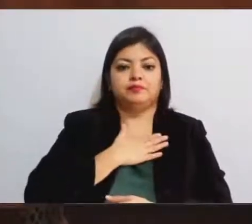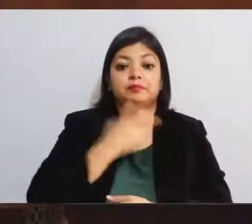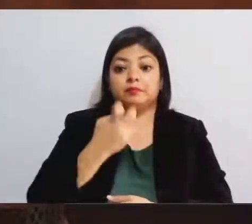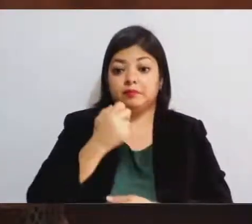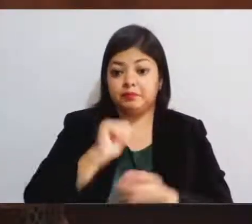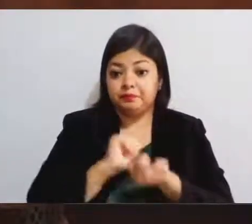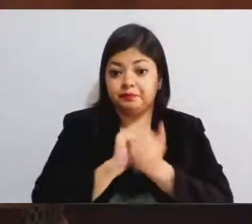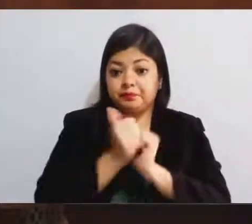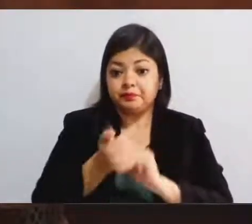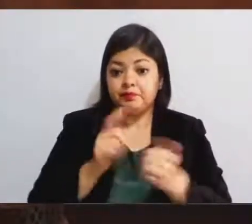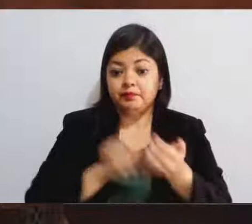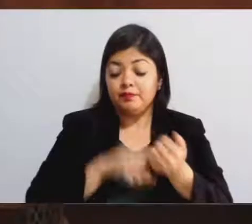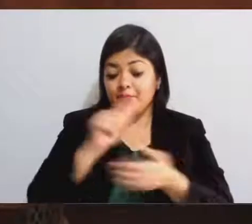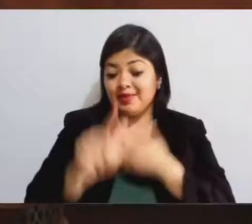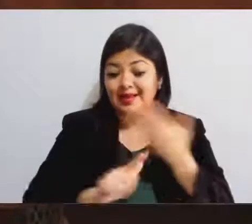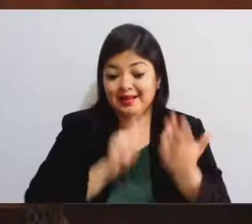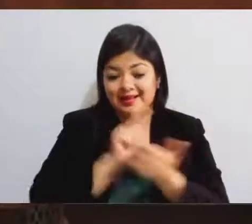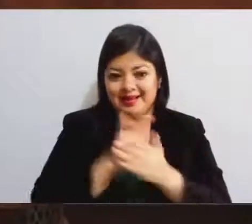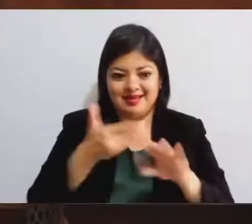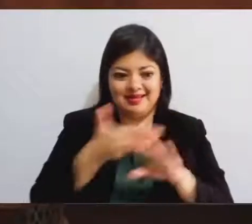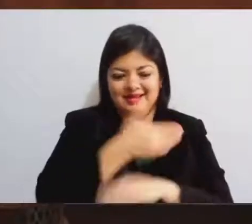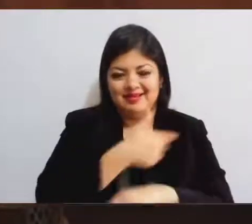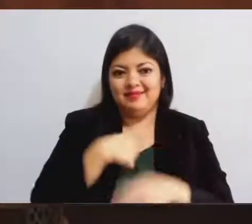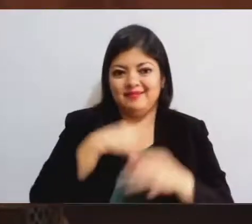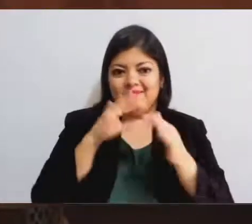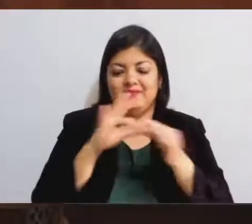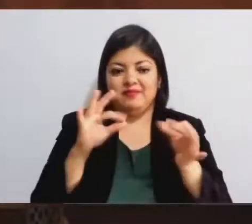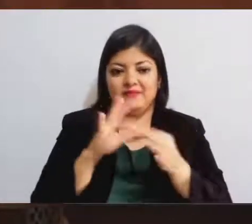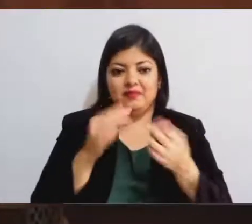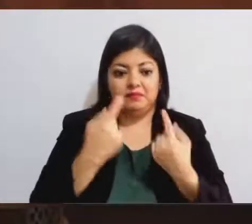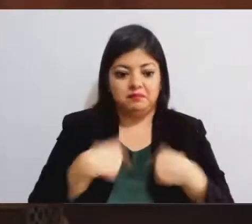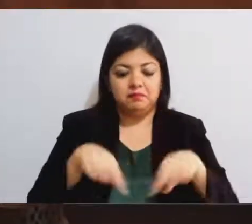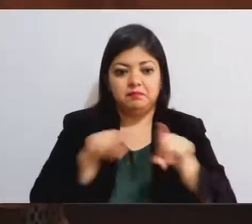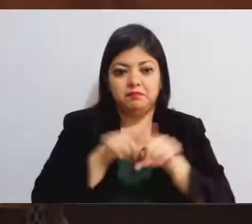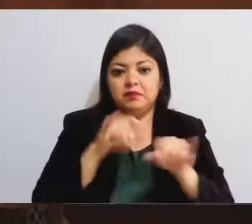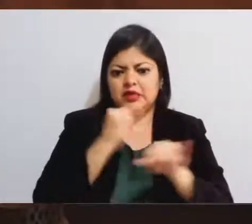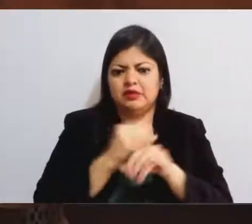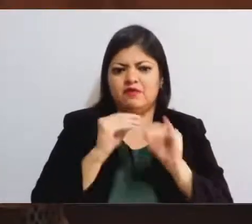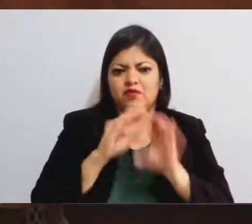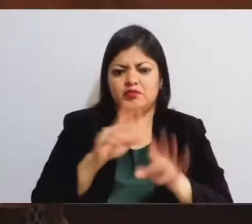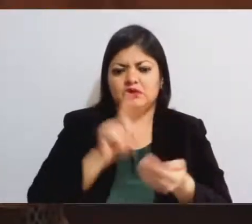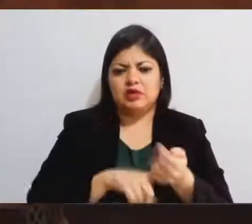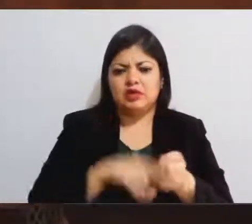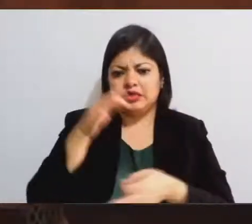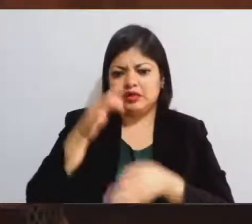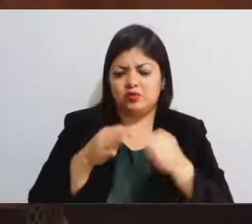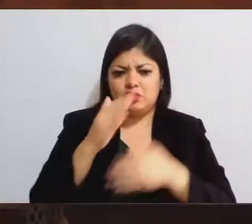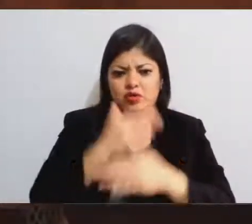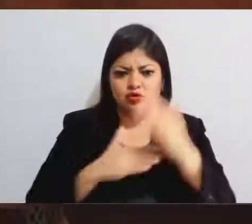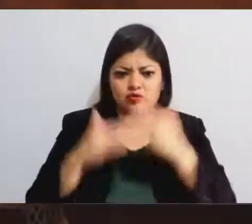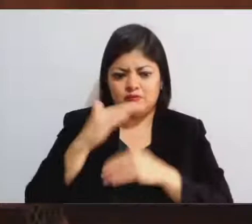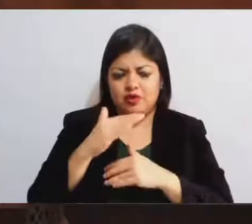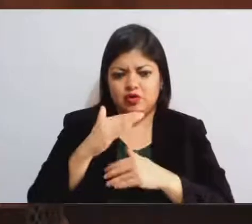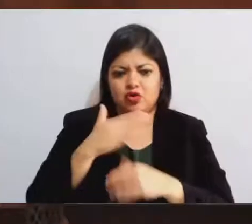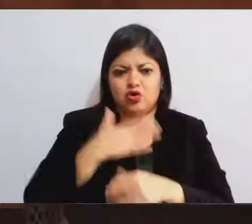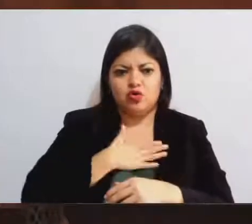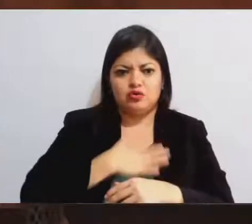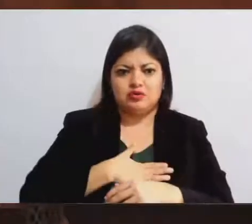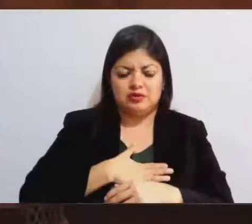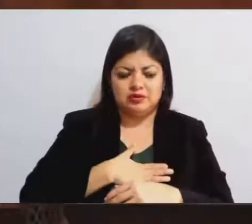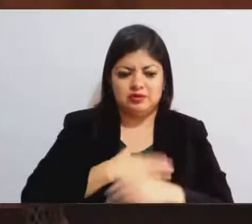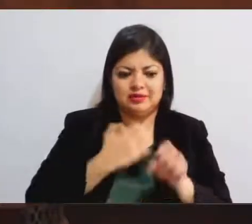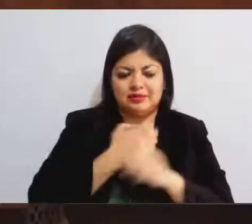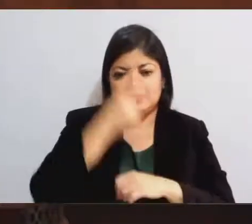aplicación de las leyes antes mencionadas, de acuerdo con información del Tribunal Superior de Justicia del Estado de México,